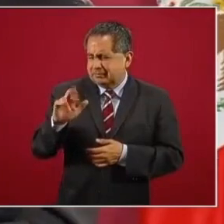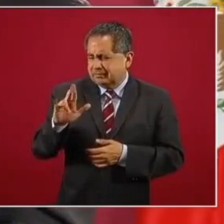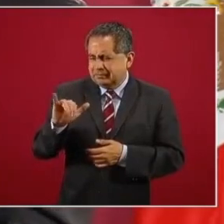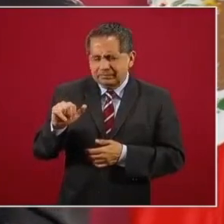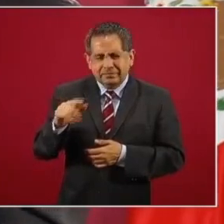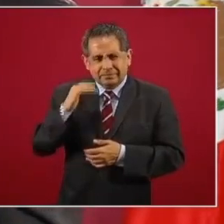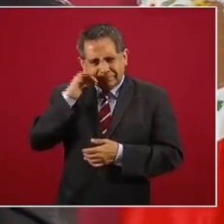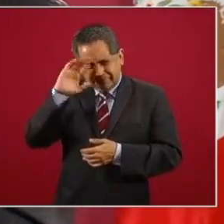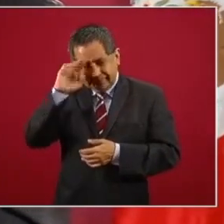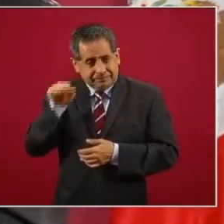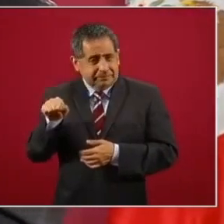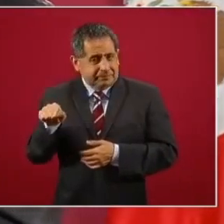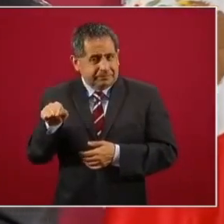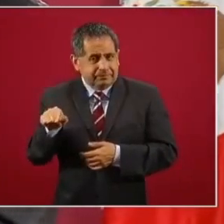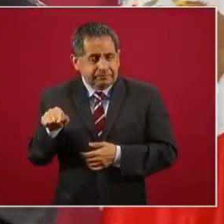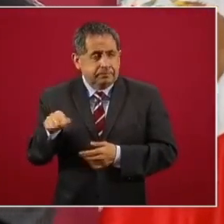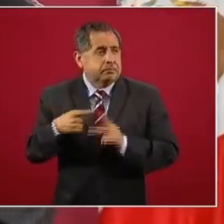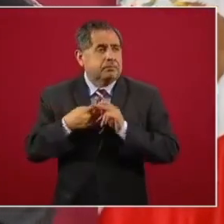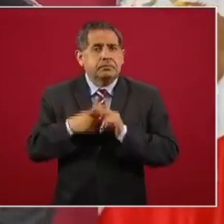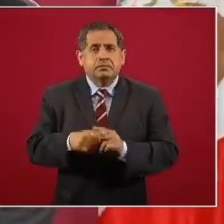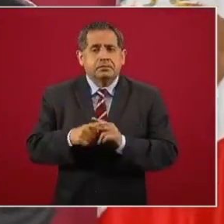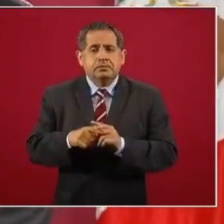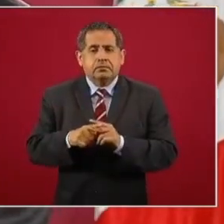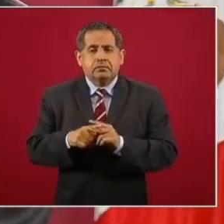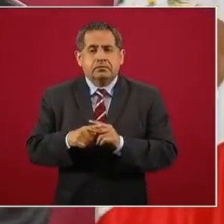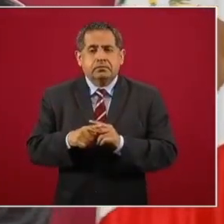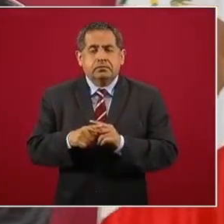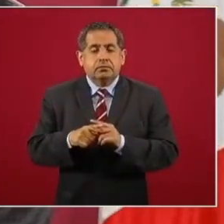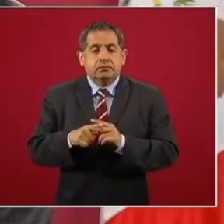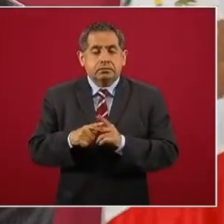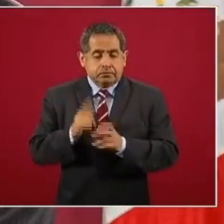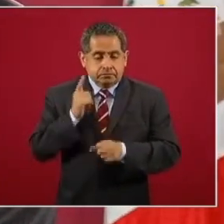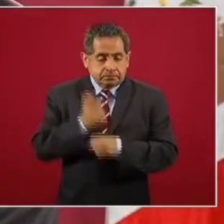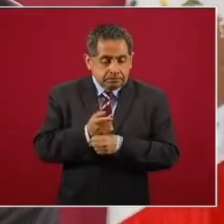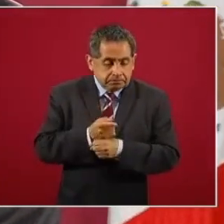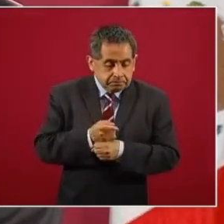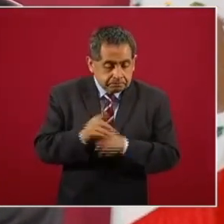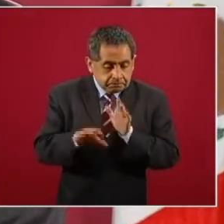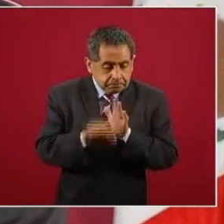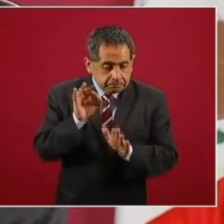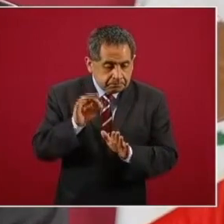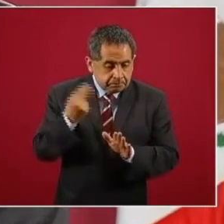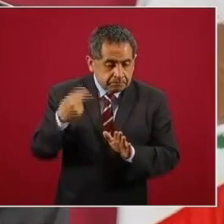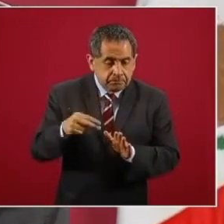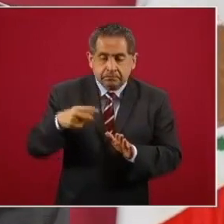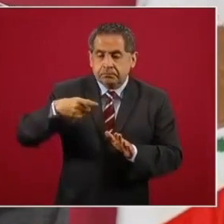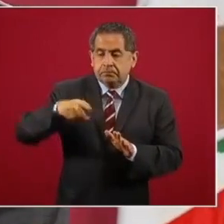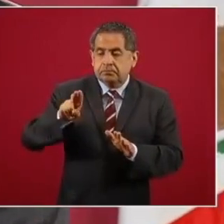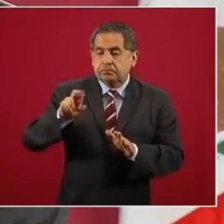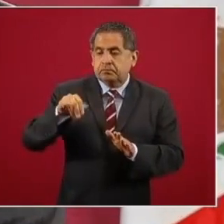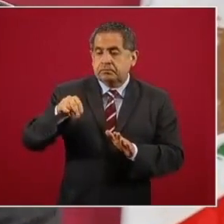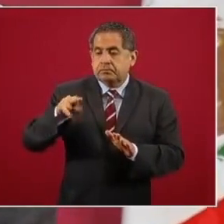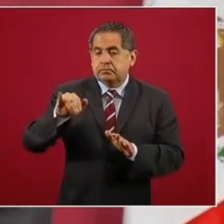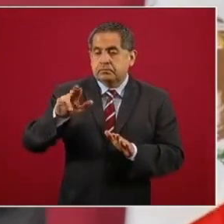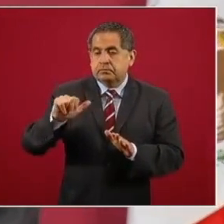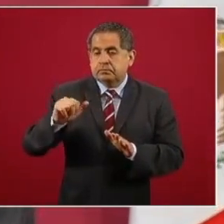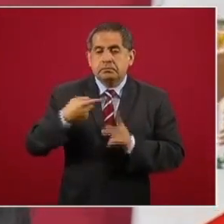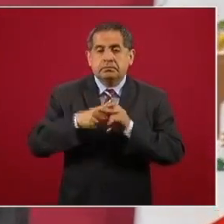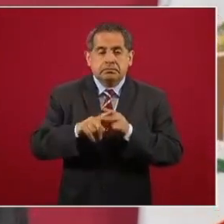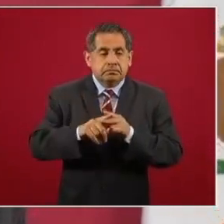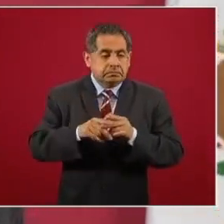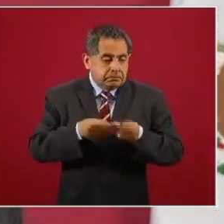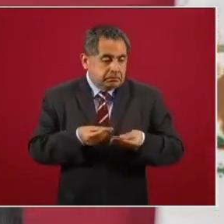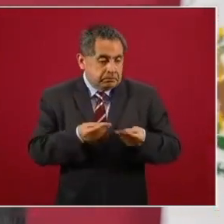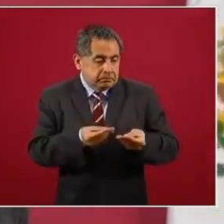terciarias, a partir del descubrimiento de la quinina, que empieza a utilizarse